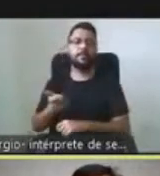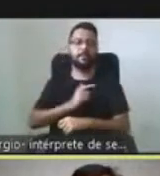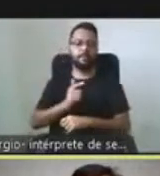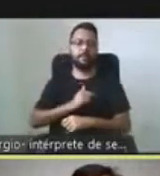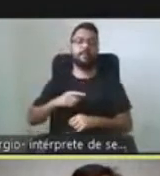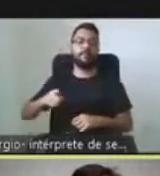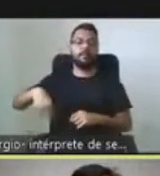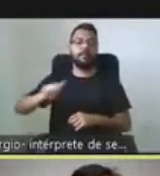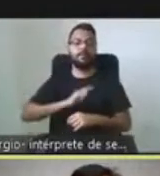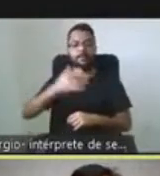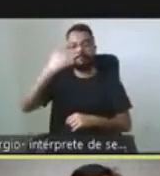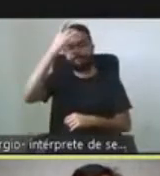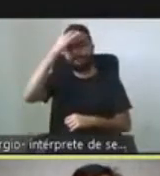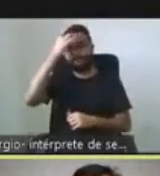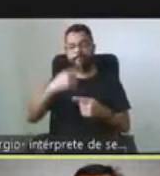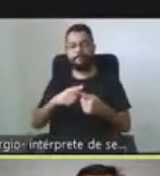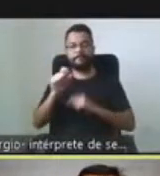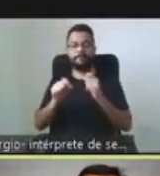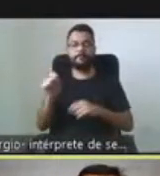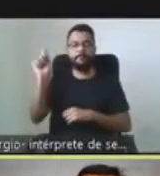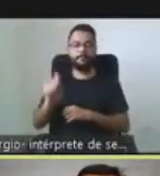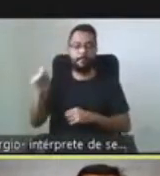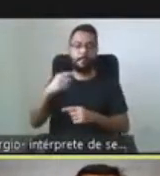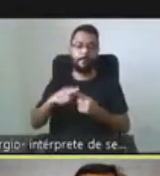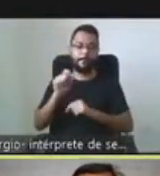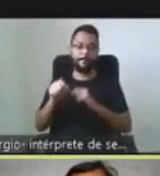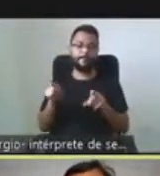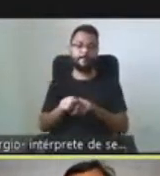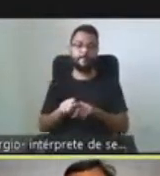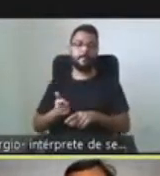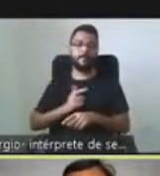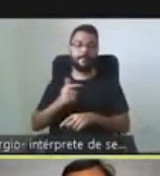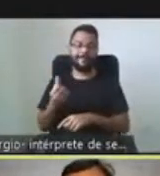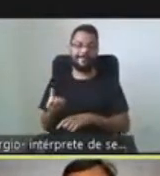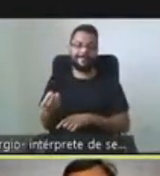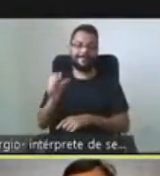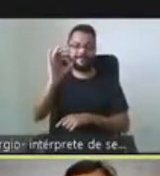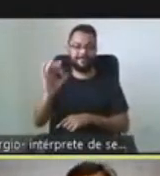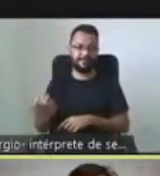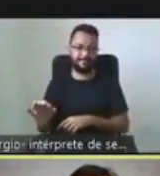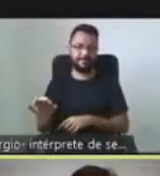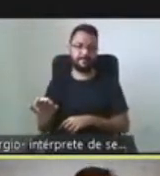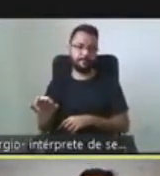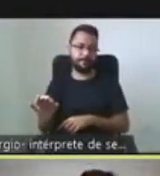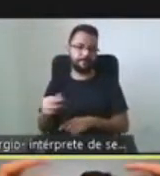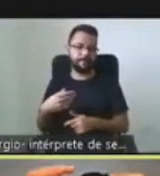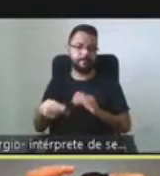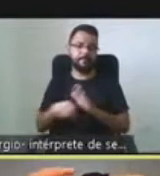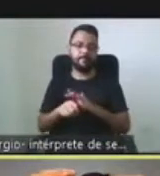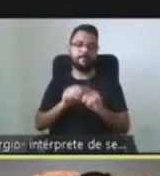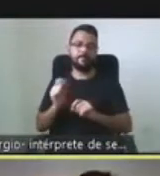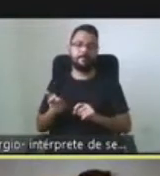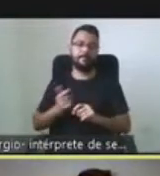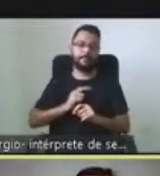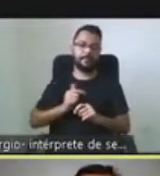de la importancia del asociacionismo. En este sentido, el 63% de las organizaciones de pacientes pertenecen a su vez